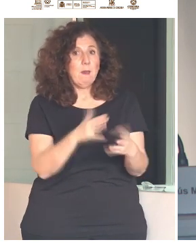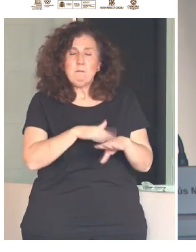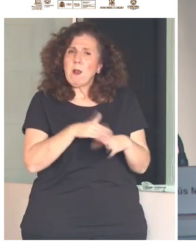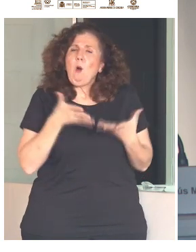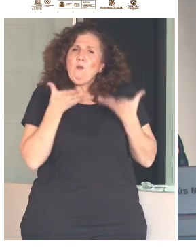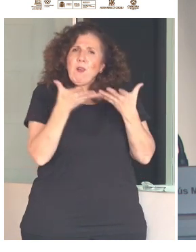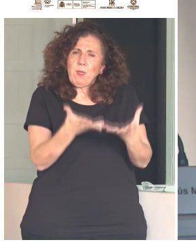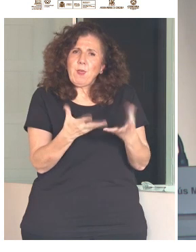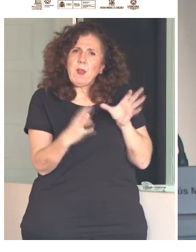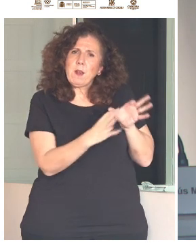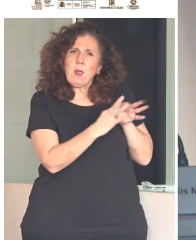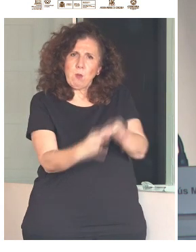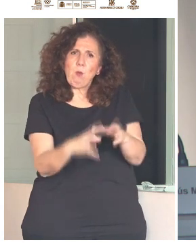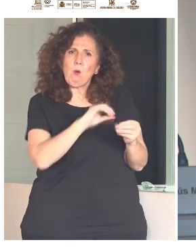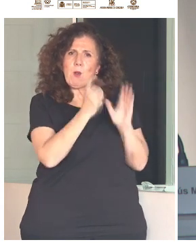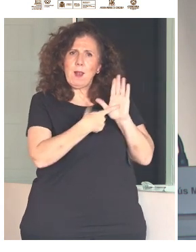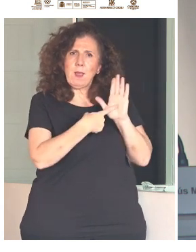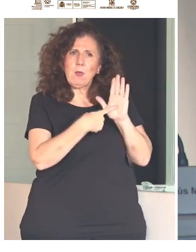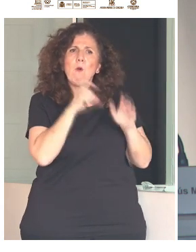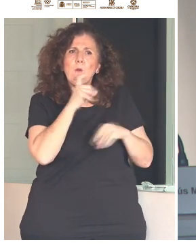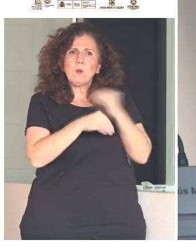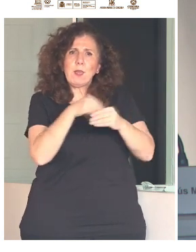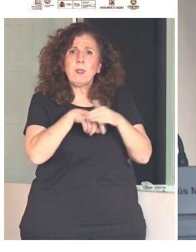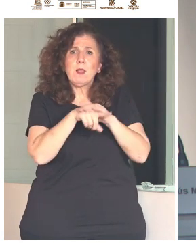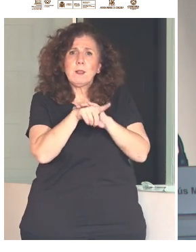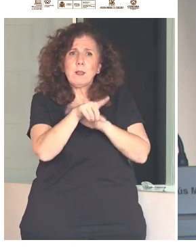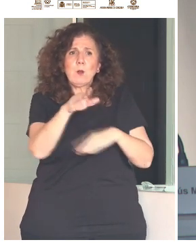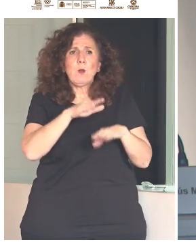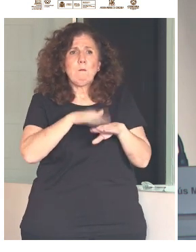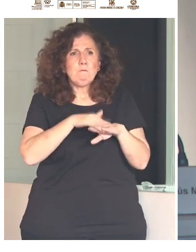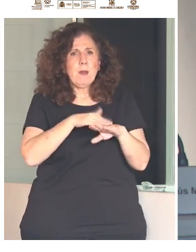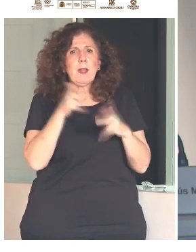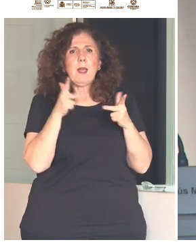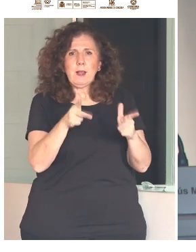ley, que hagan extensivo el derecho a la cultura a las personas con discapacidad.